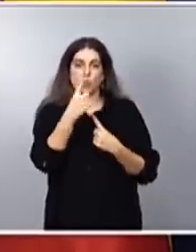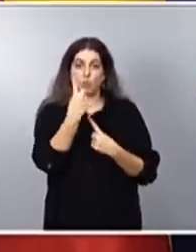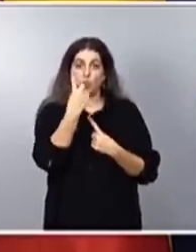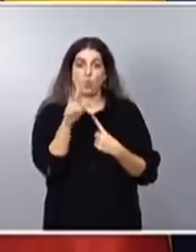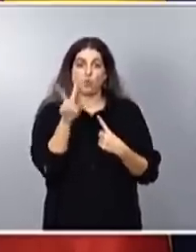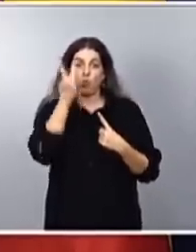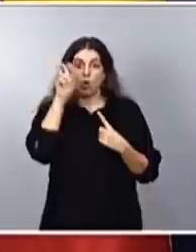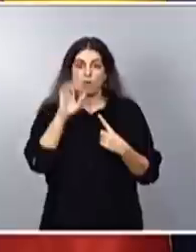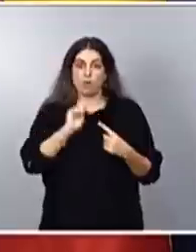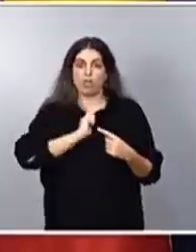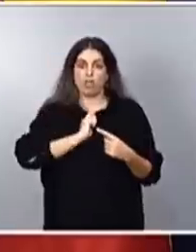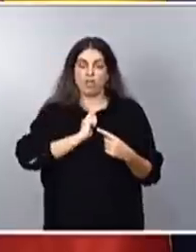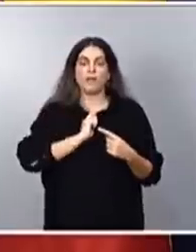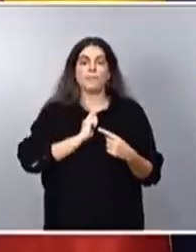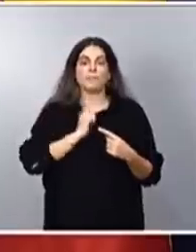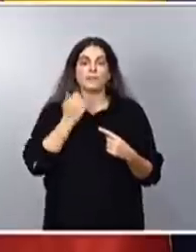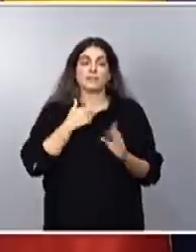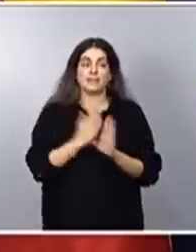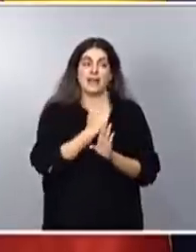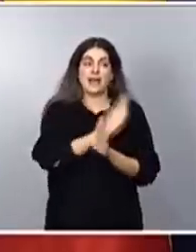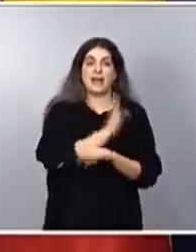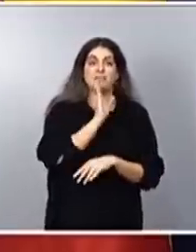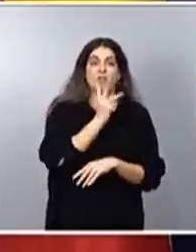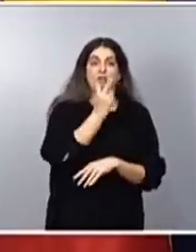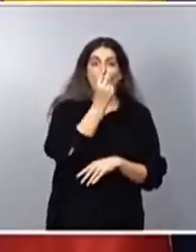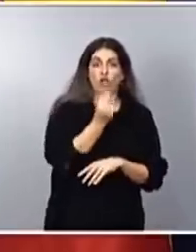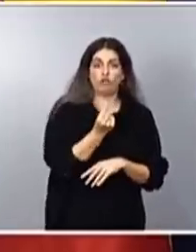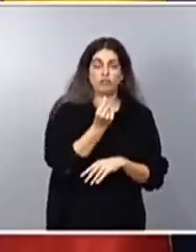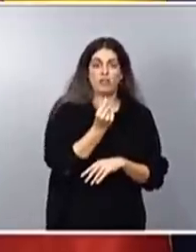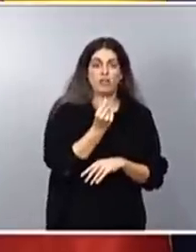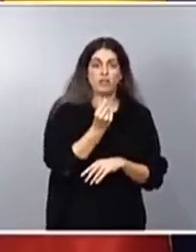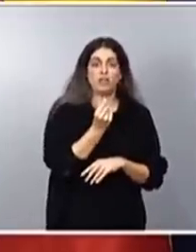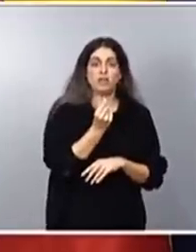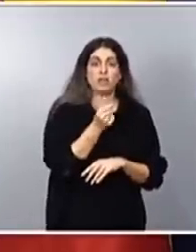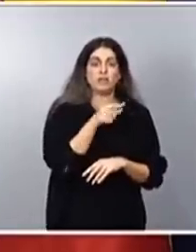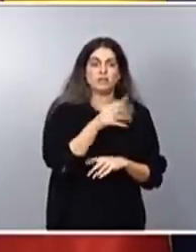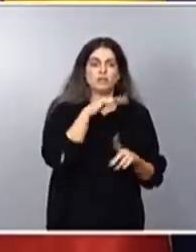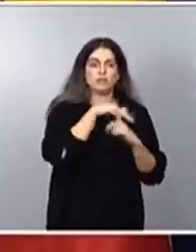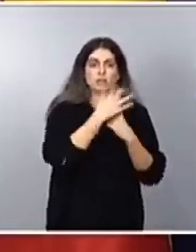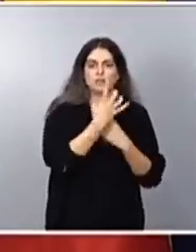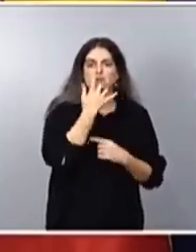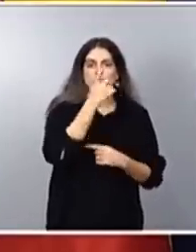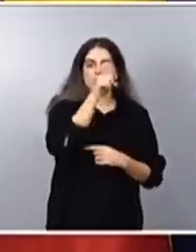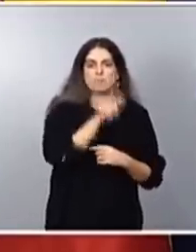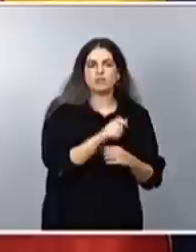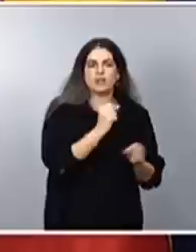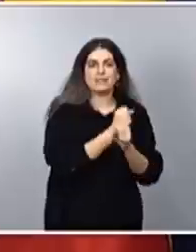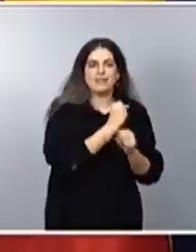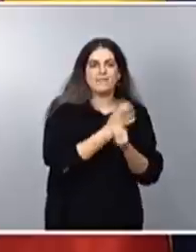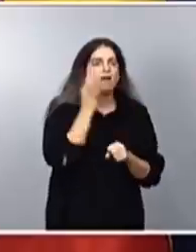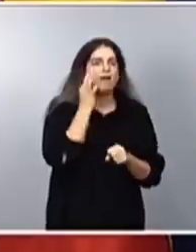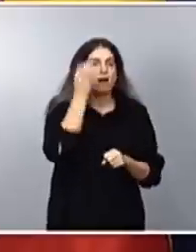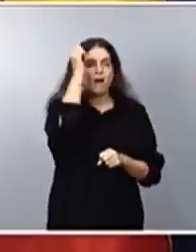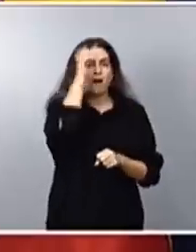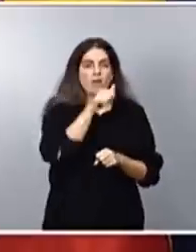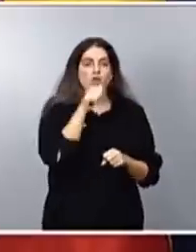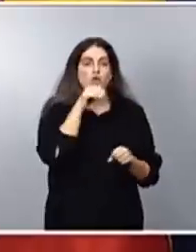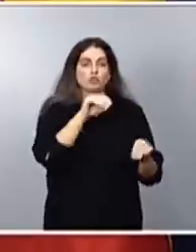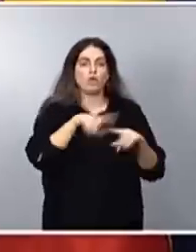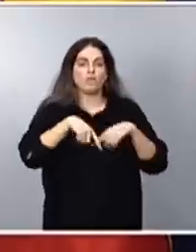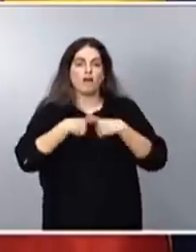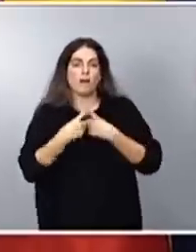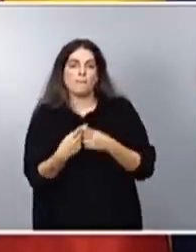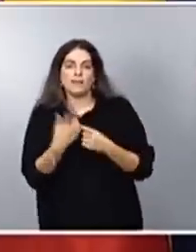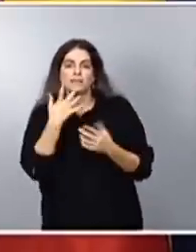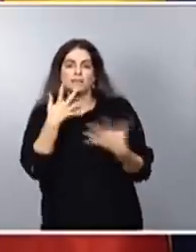existente de dos días para aquellos casos en los que un trabajador y una trabajadora, alguna persona de su familia, sufra un accidente, una